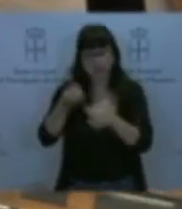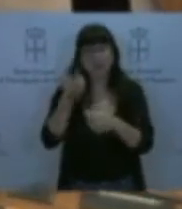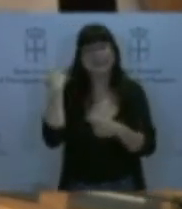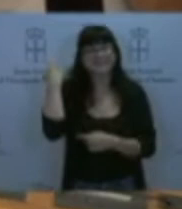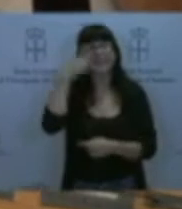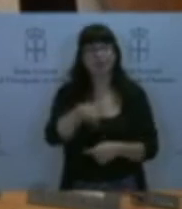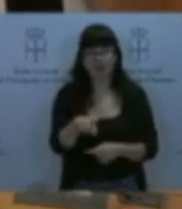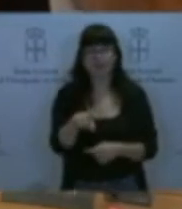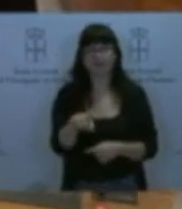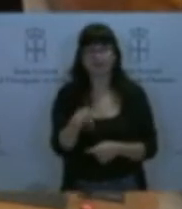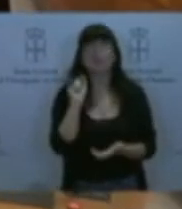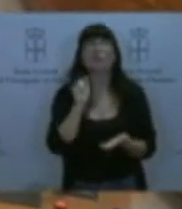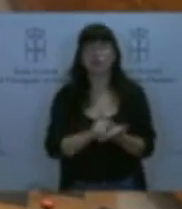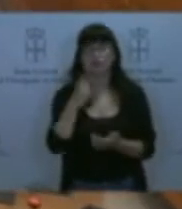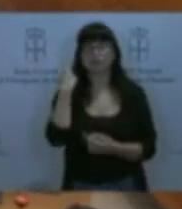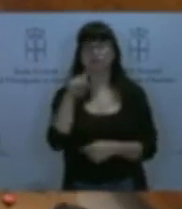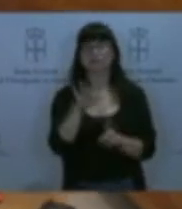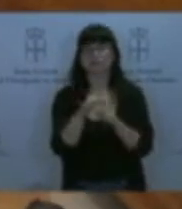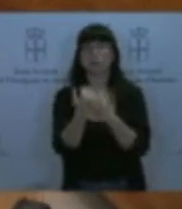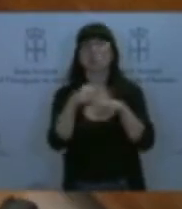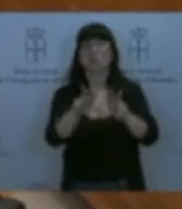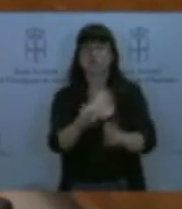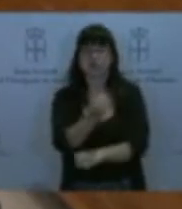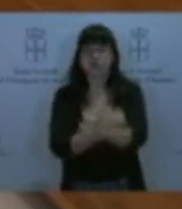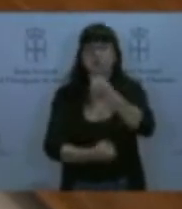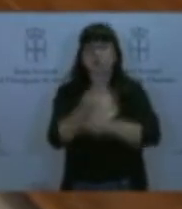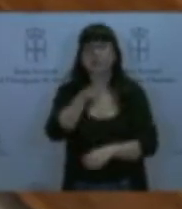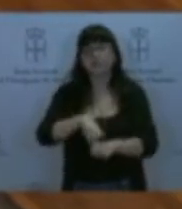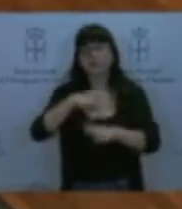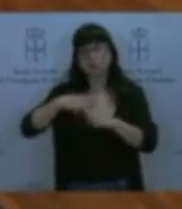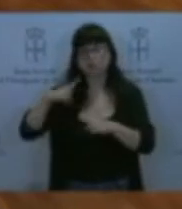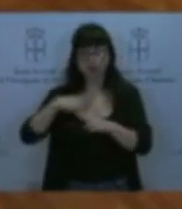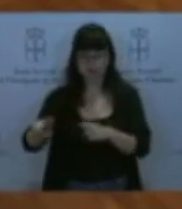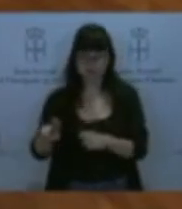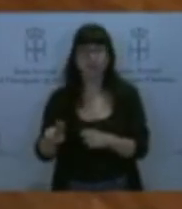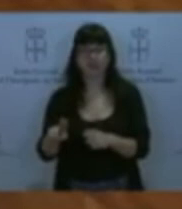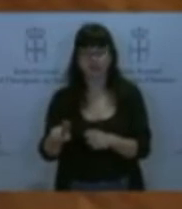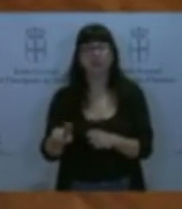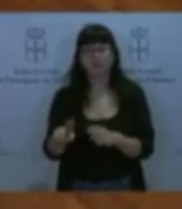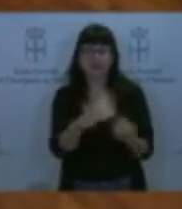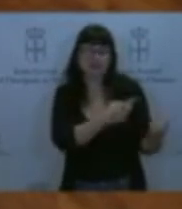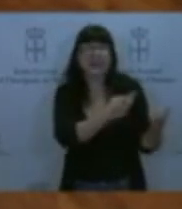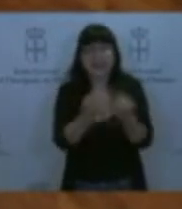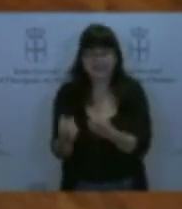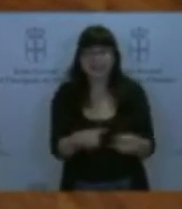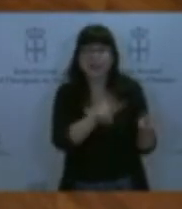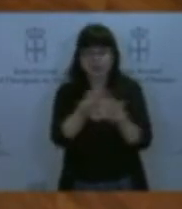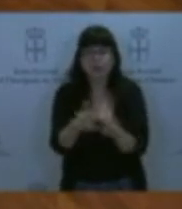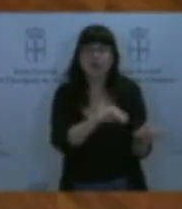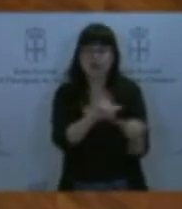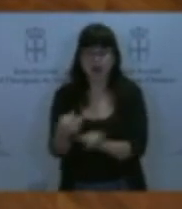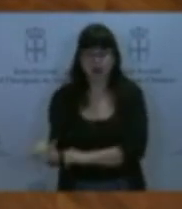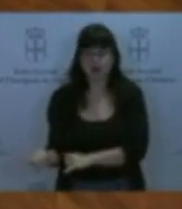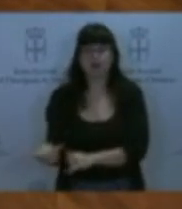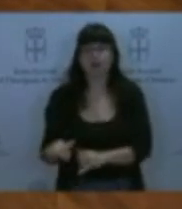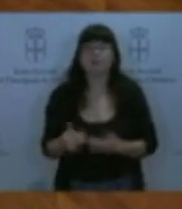económica y política, y cuáles son las nuevas necesidades de las comunidades autónomas. Señorías, este grupo